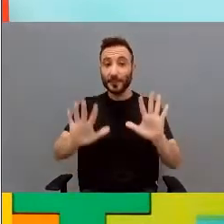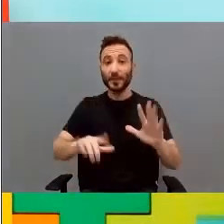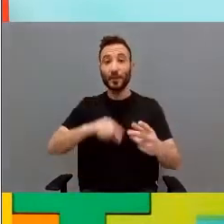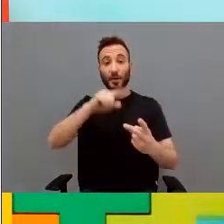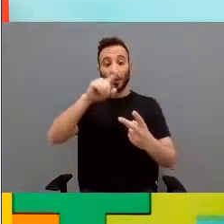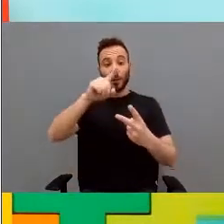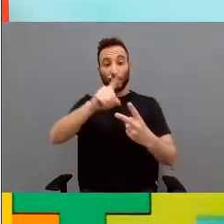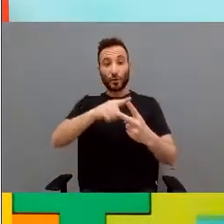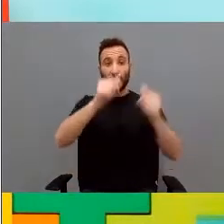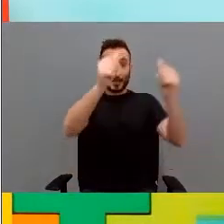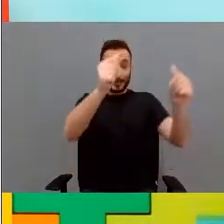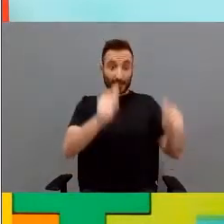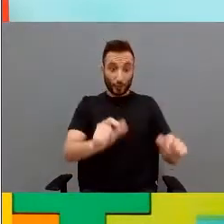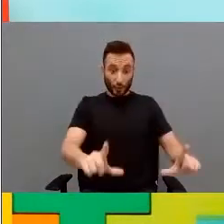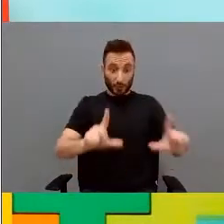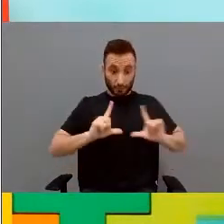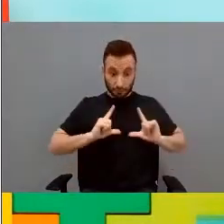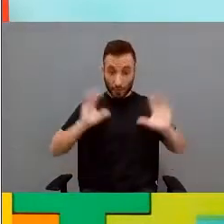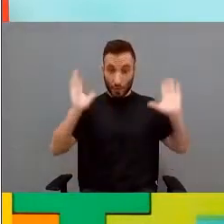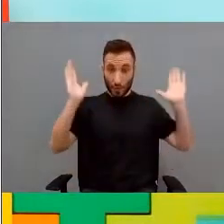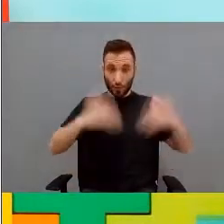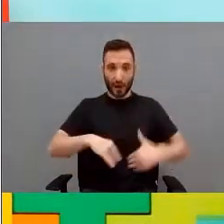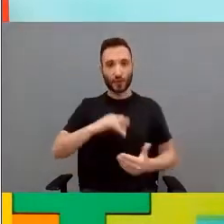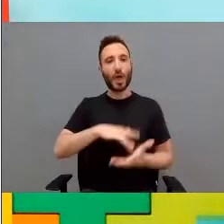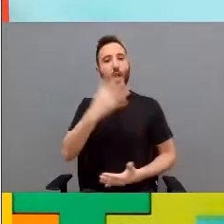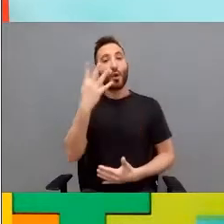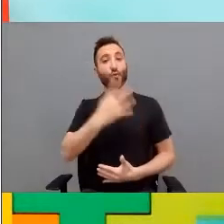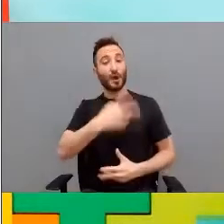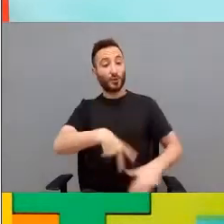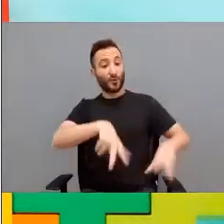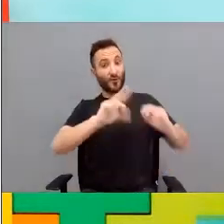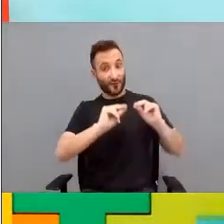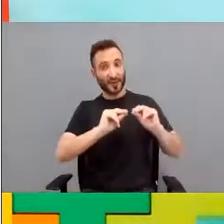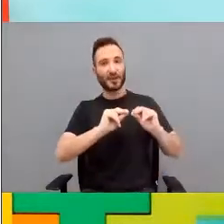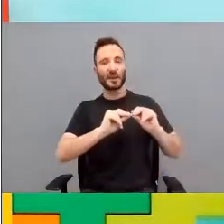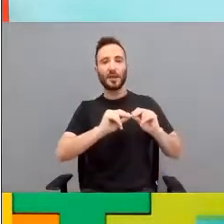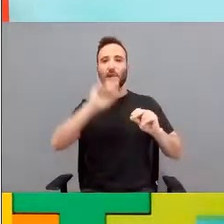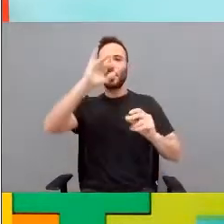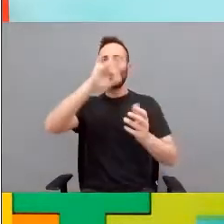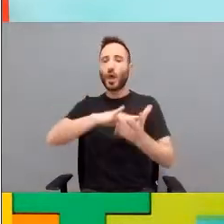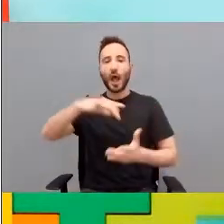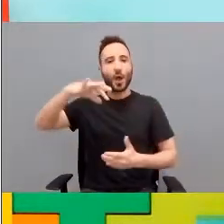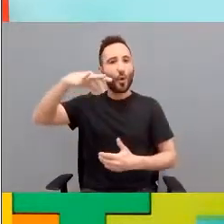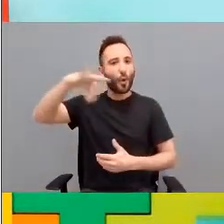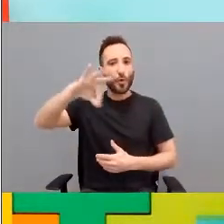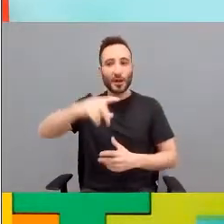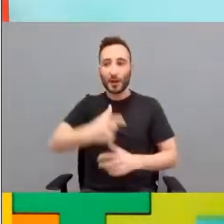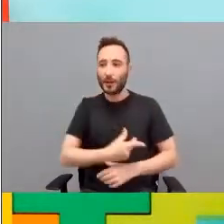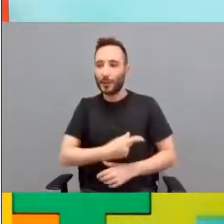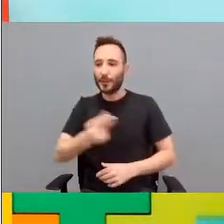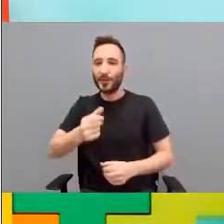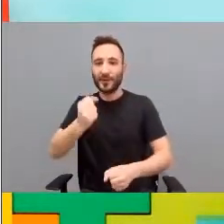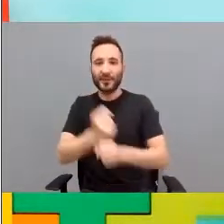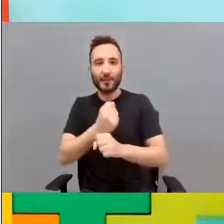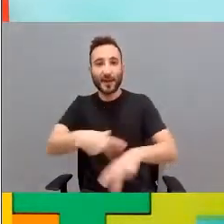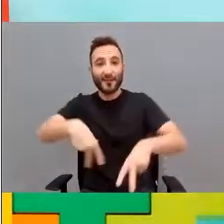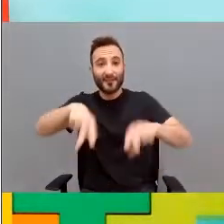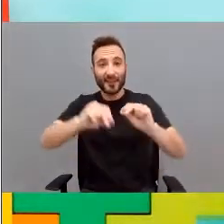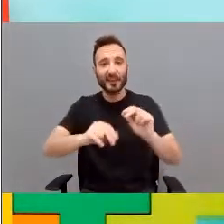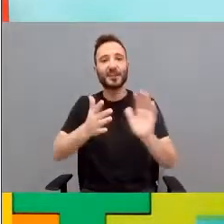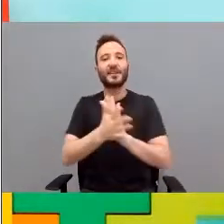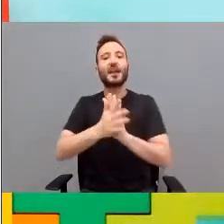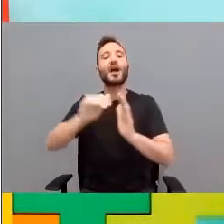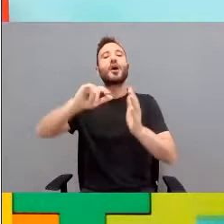cuando los chicos no titulaban y acababan cuarto, pues la única salida eran programas profesionales de modalidad